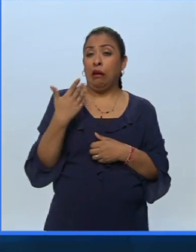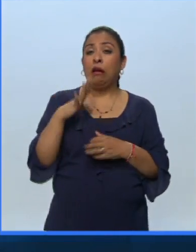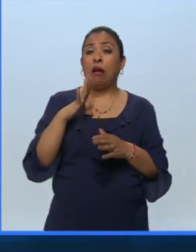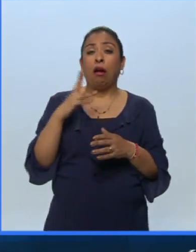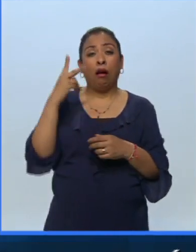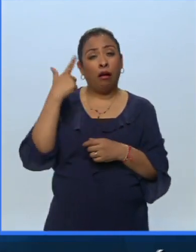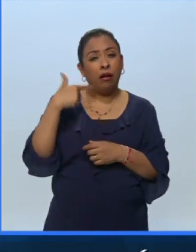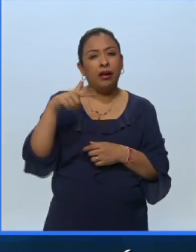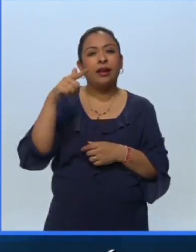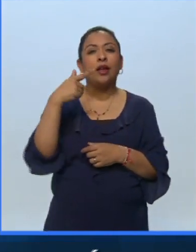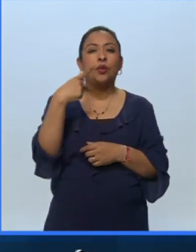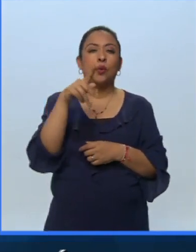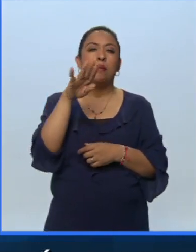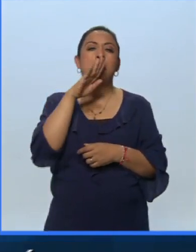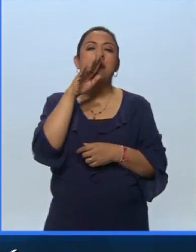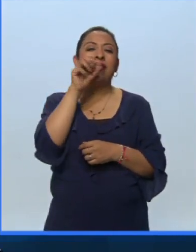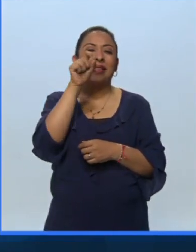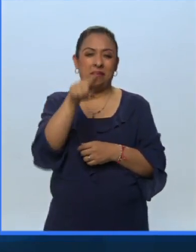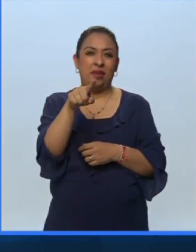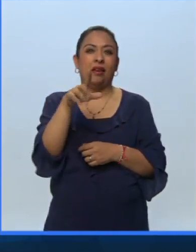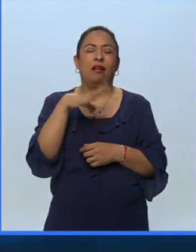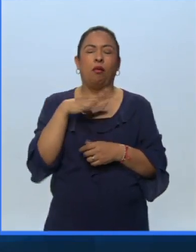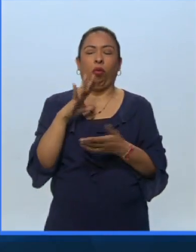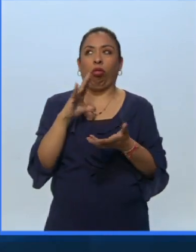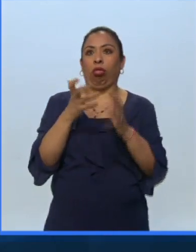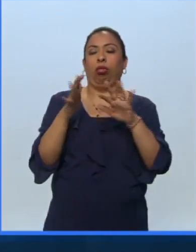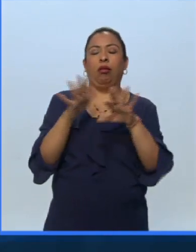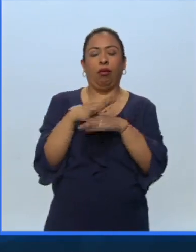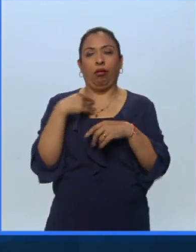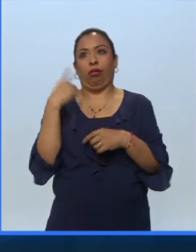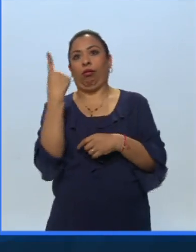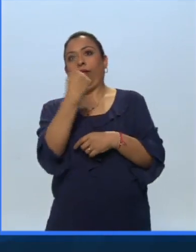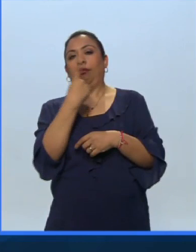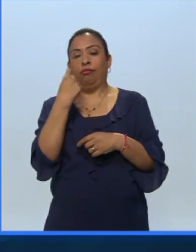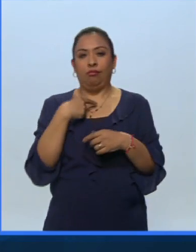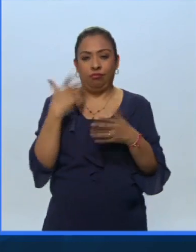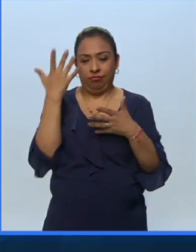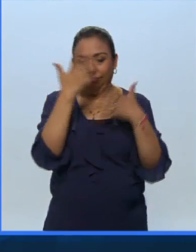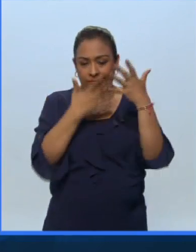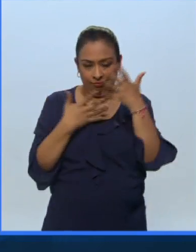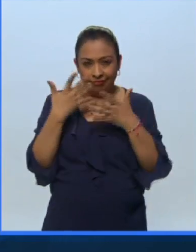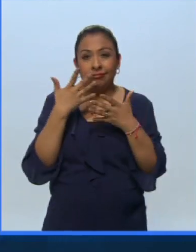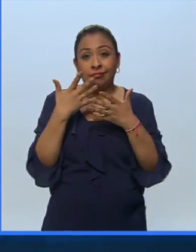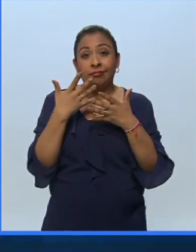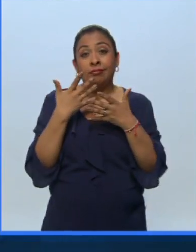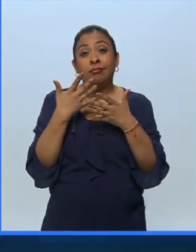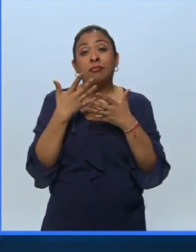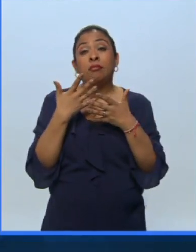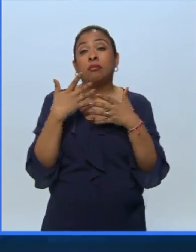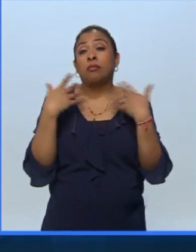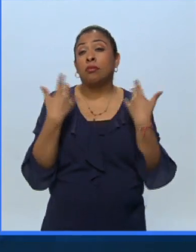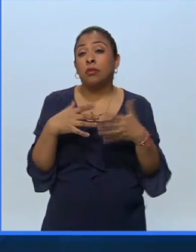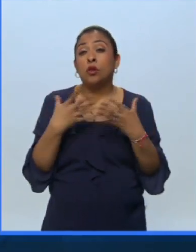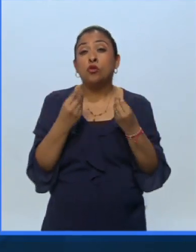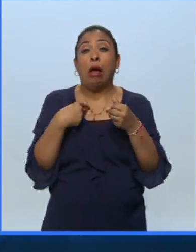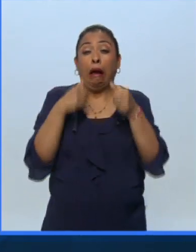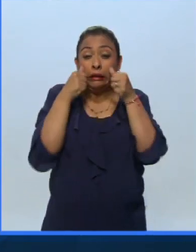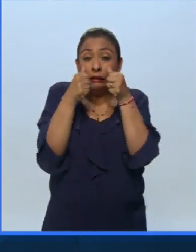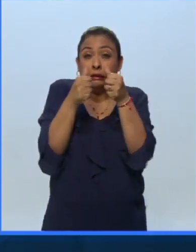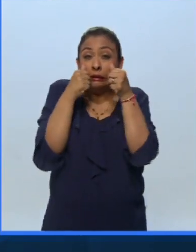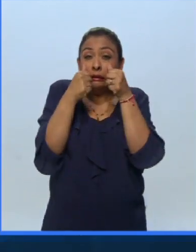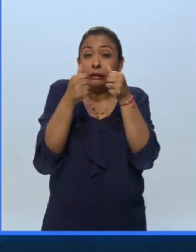la gira de Y Tu Mamá también que nos había dejado un poco trastornados y mareados con un exceso de atención